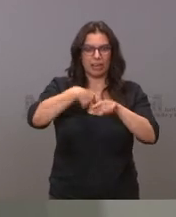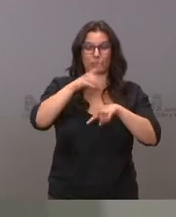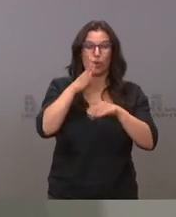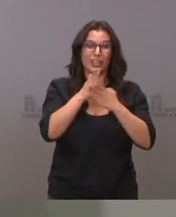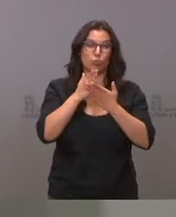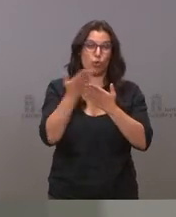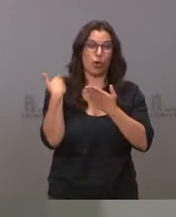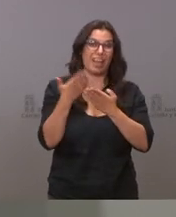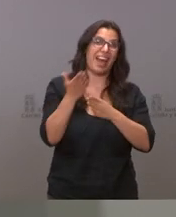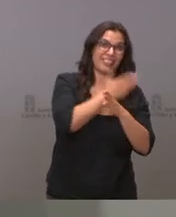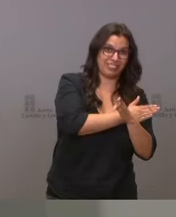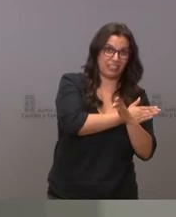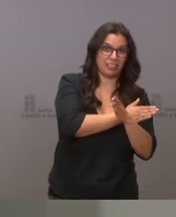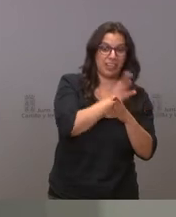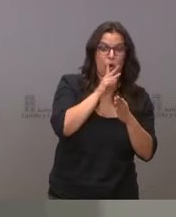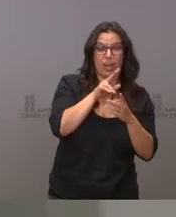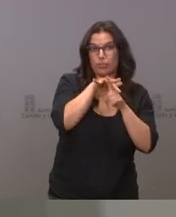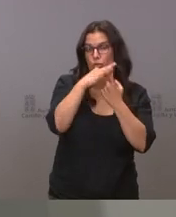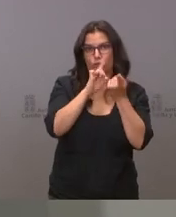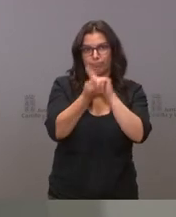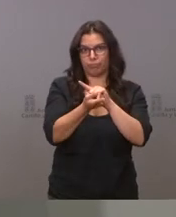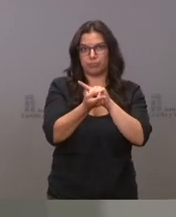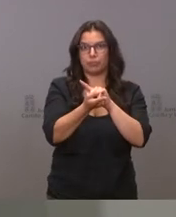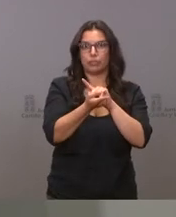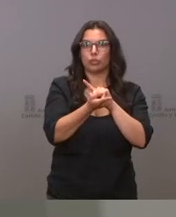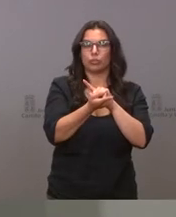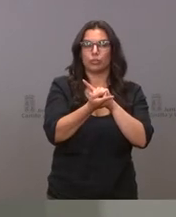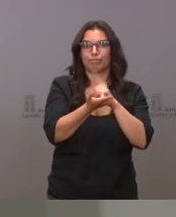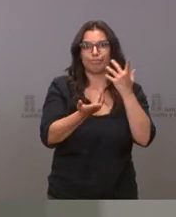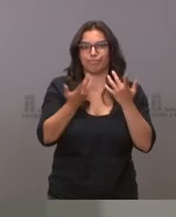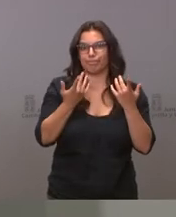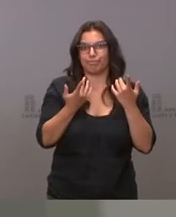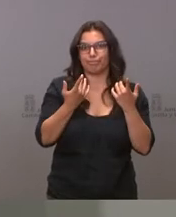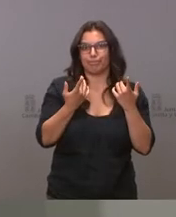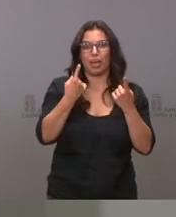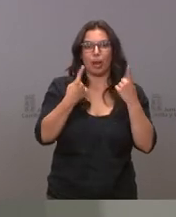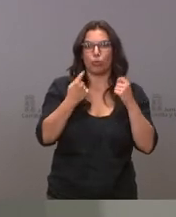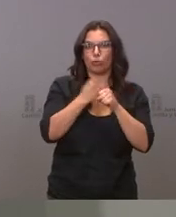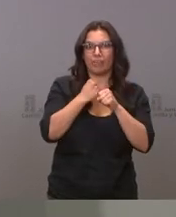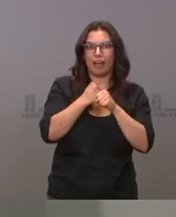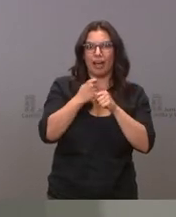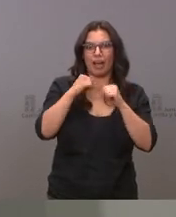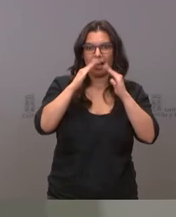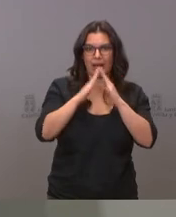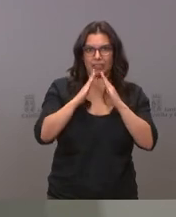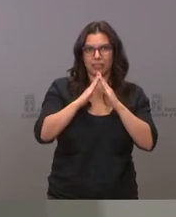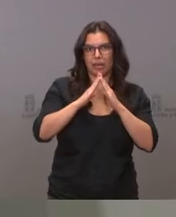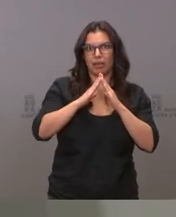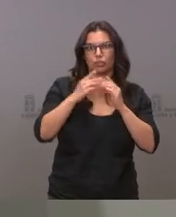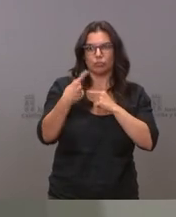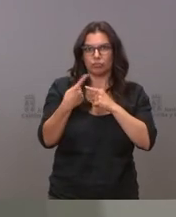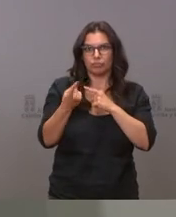con la frecuentación previa a la pandemia ahora muchos de ellos teletrabajan varios días a la semana